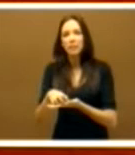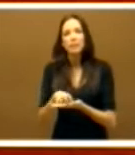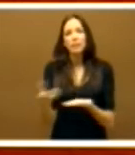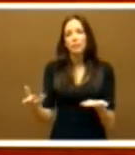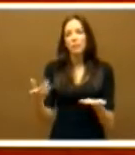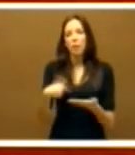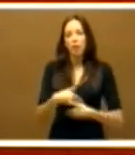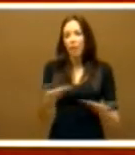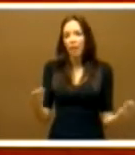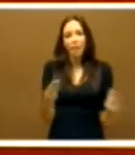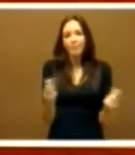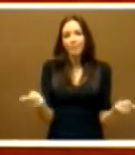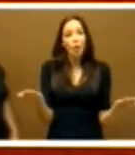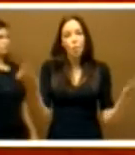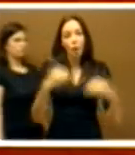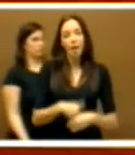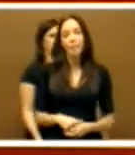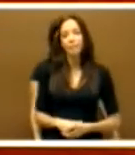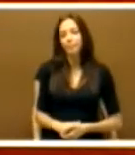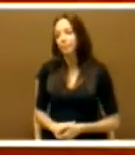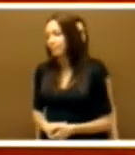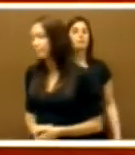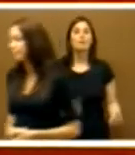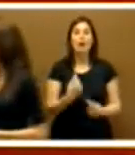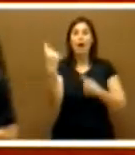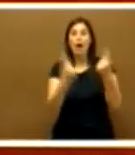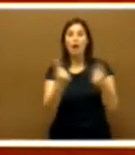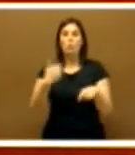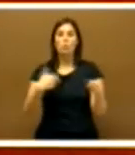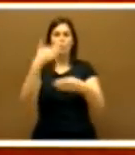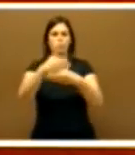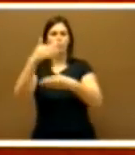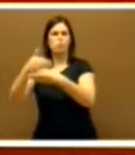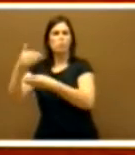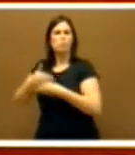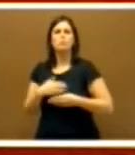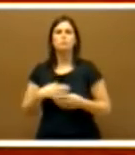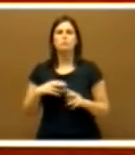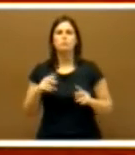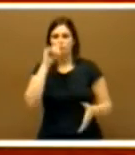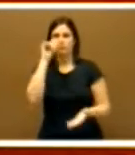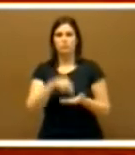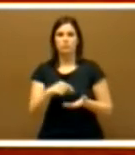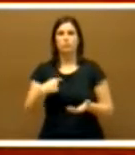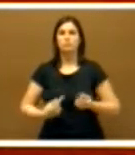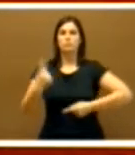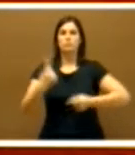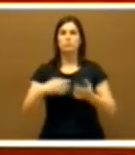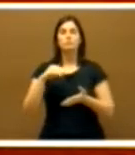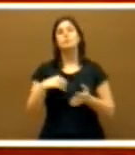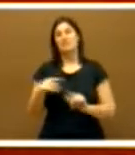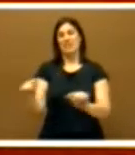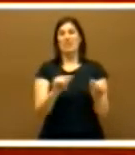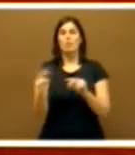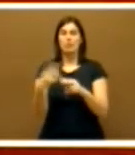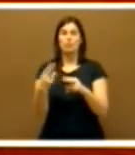de confianza. Hay quienes levantan rápido los muros, como hoy, incluso saliéndose del contexto del debate